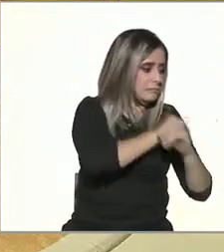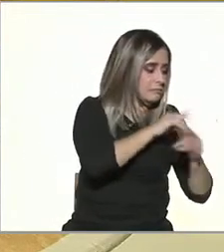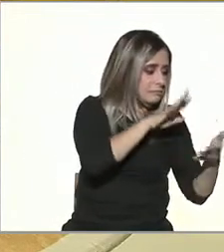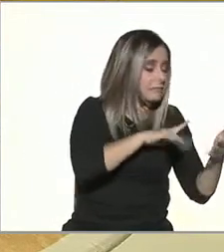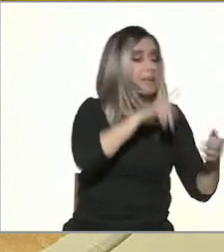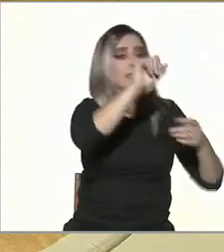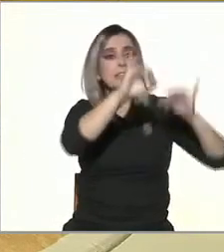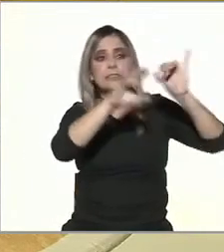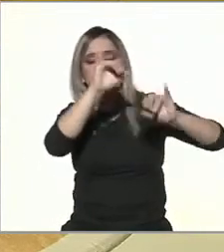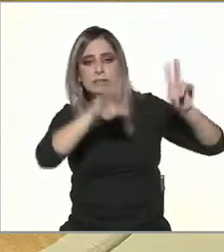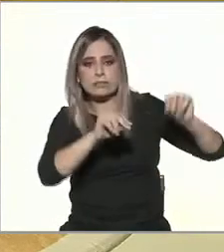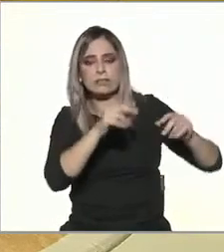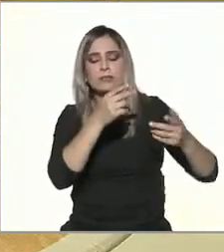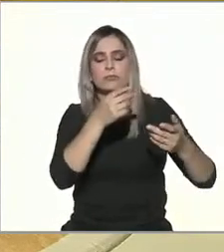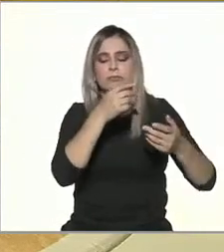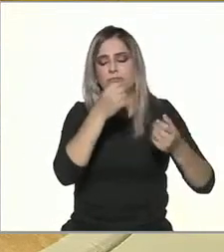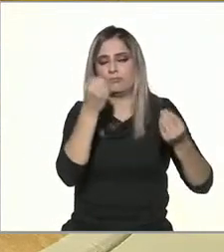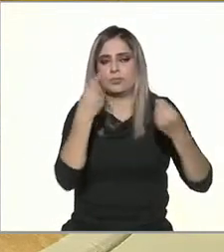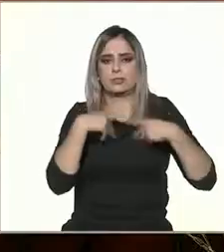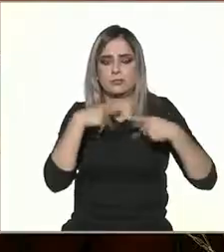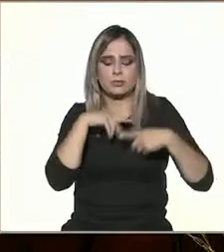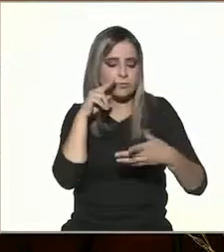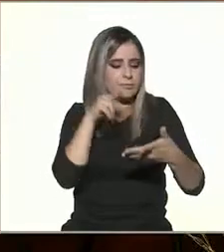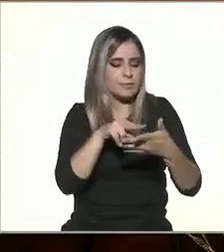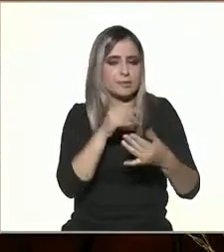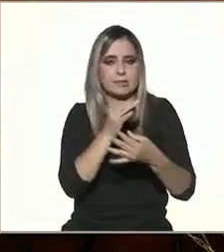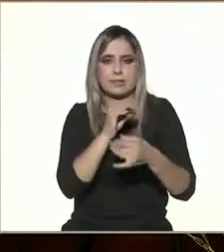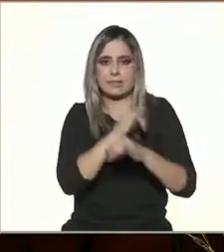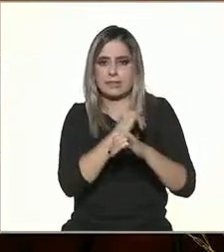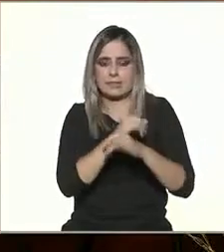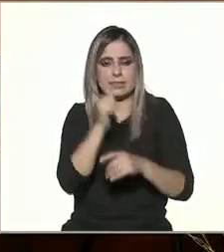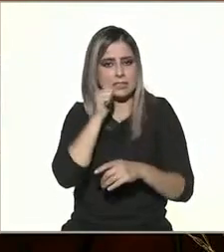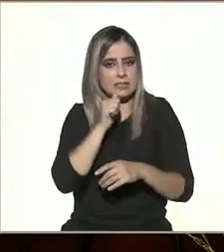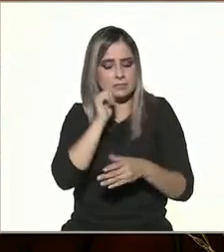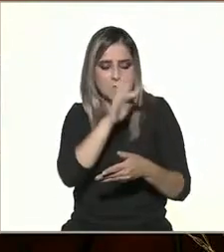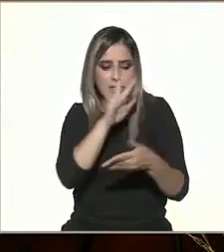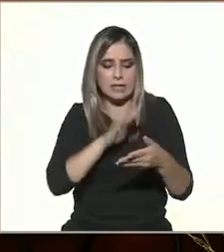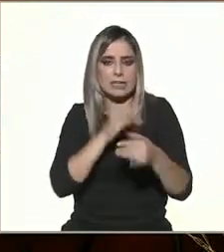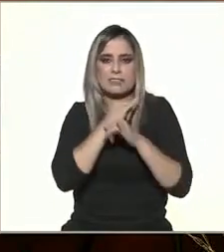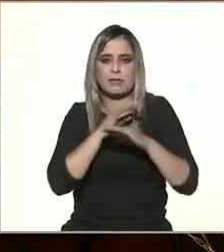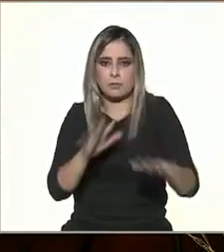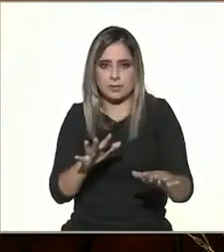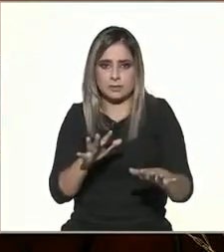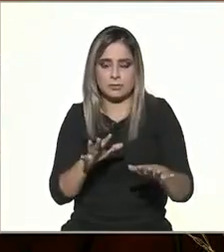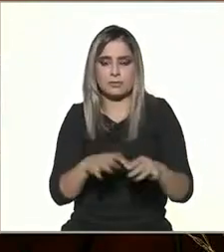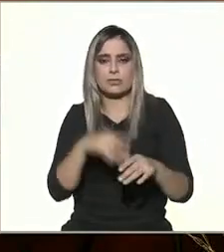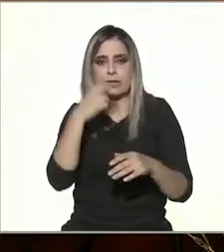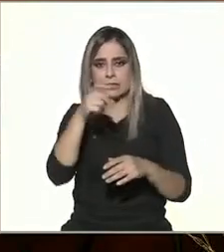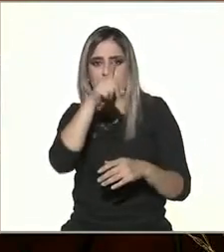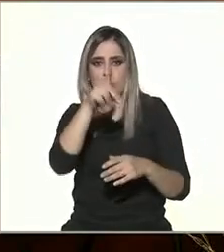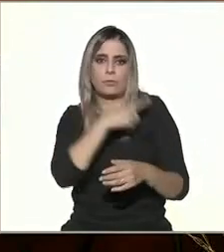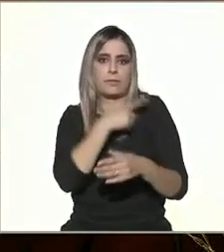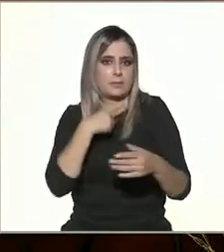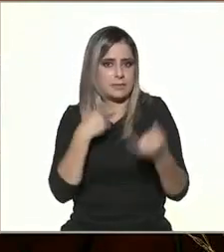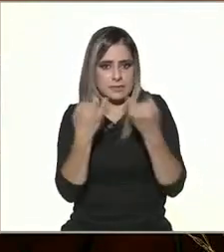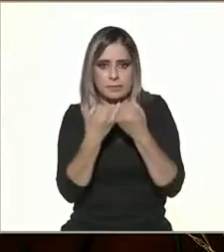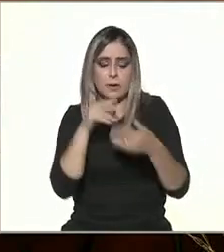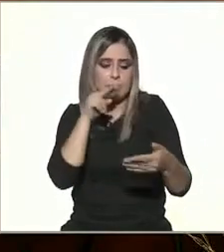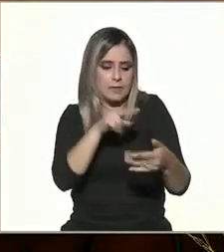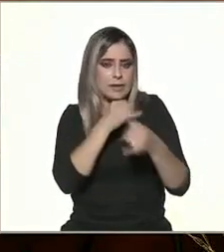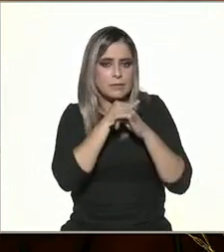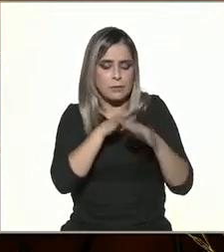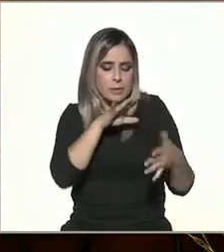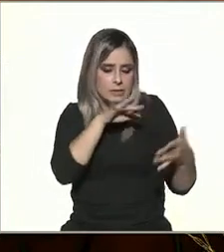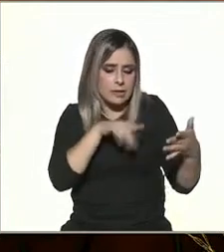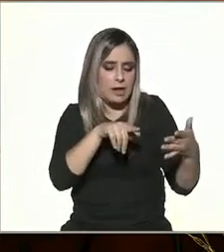Y luego, pues, entonces, bueno, yo entonces, en este caso, creo que es bueno que tengamos eso. Nos hace más críticos, nos hace mejorar como ser humano.